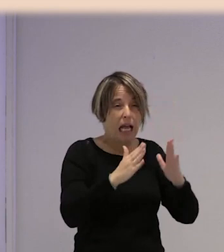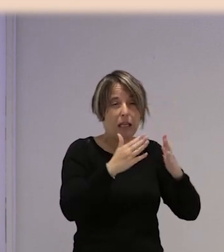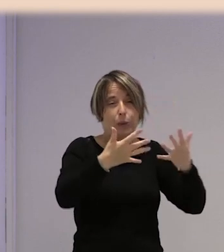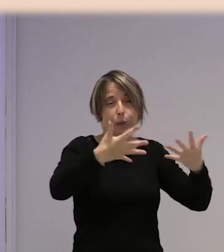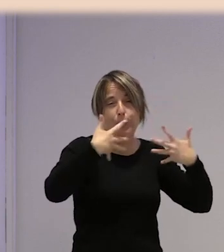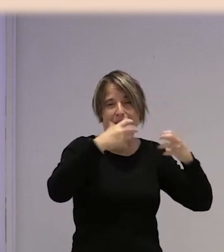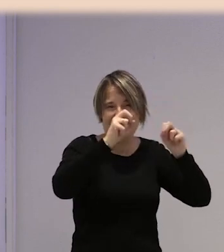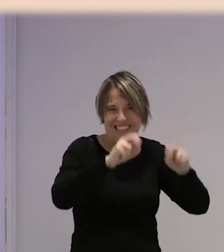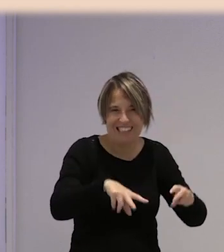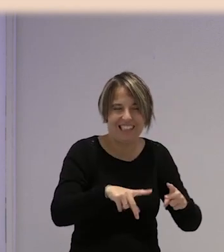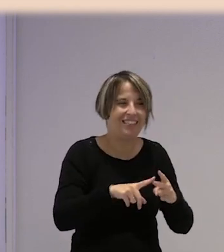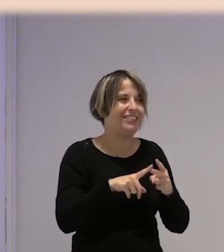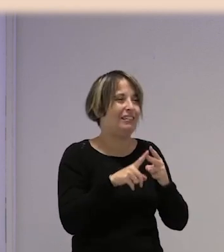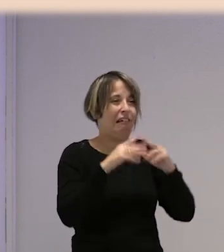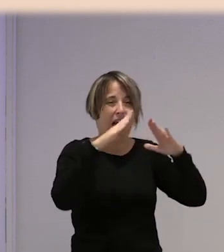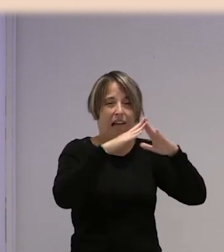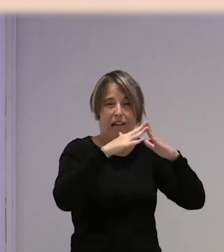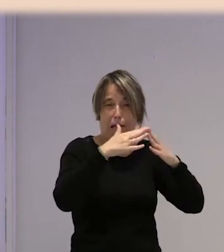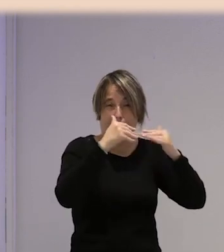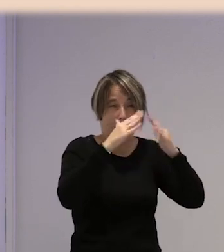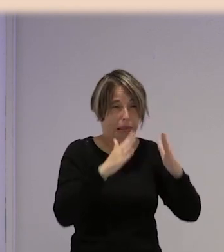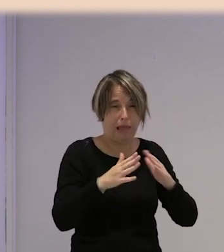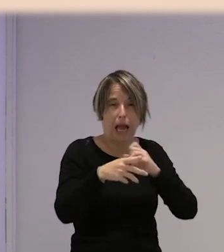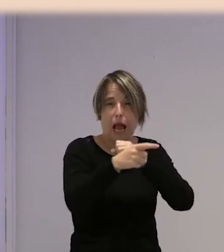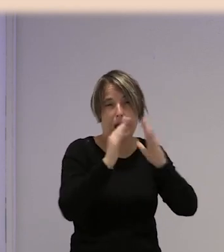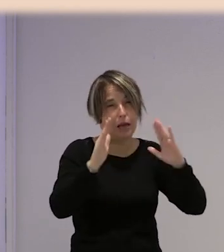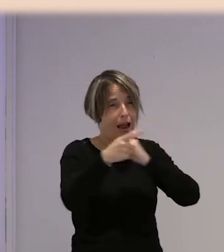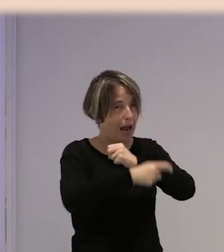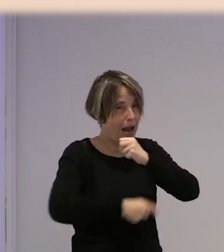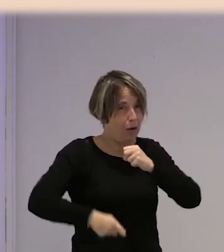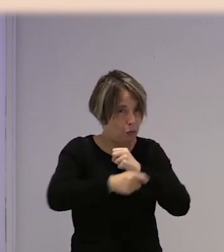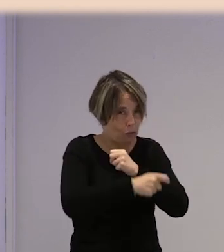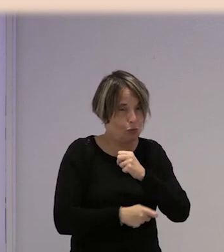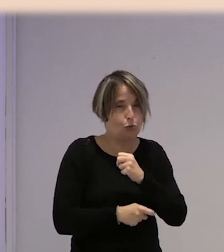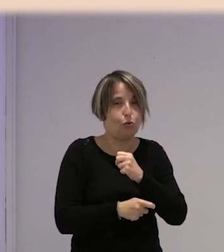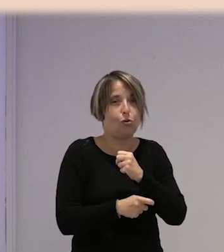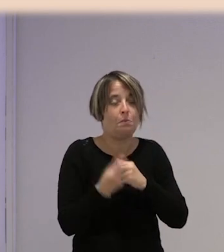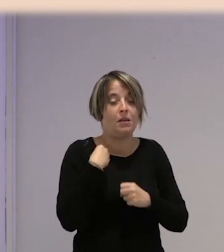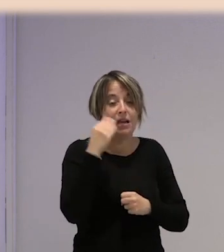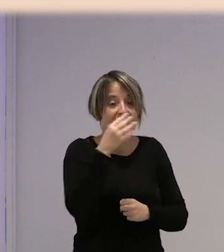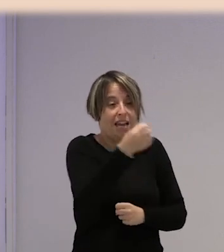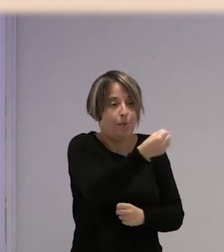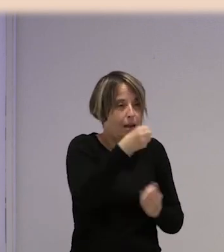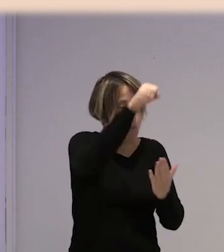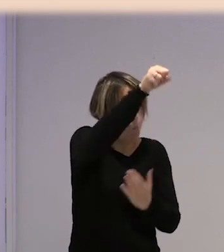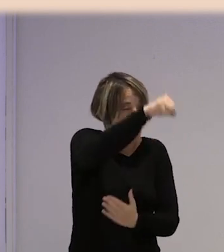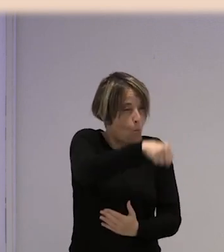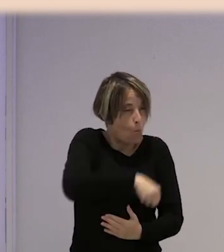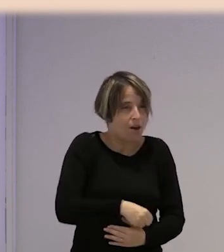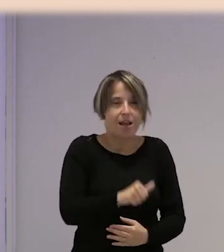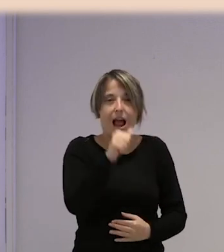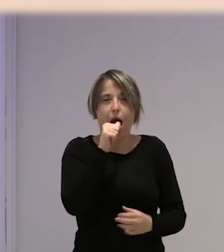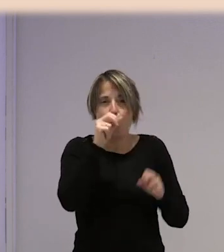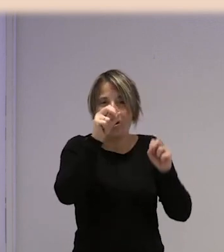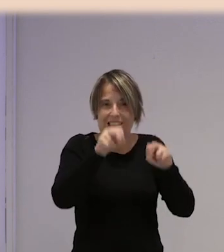ventilación ninguna, en agosto era, con la nevera vacía, no tenía agua potable